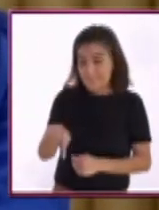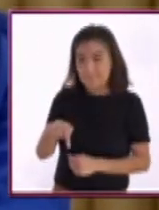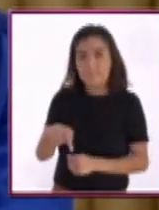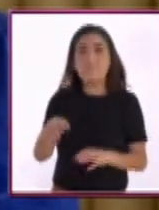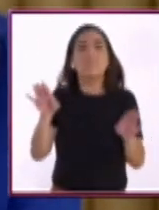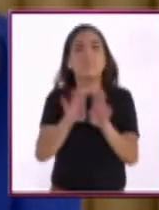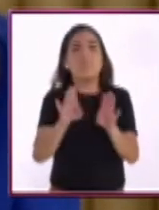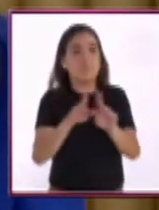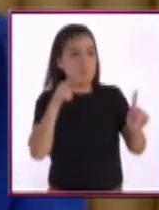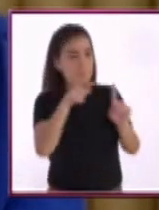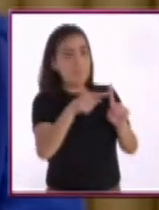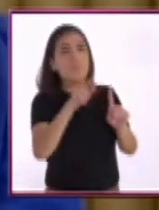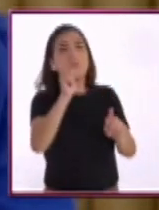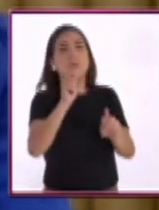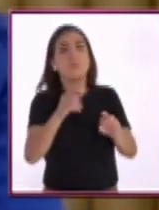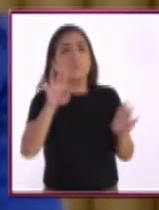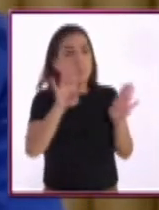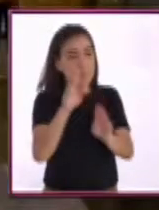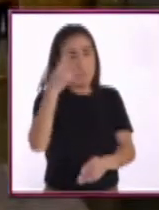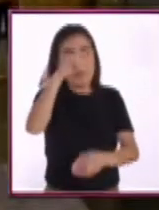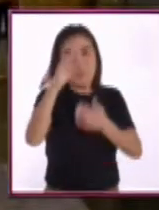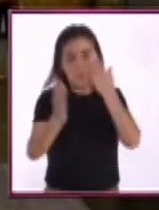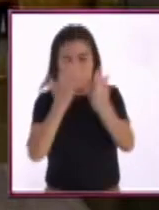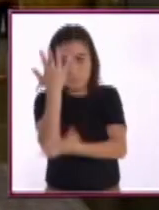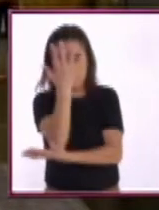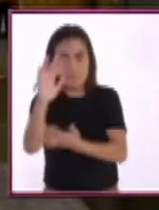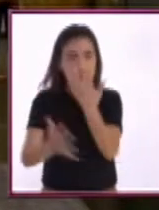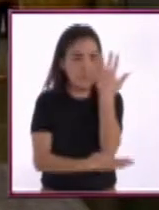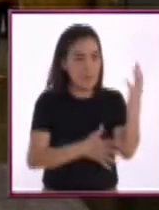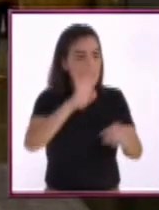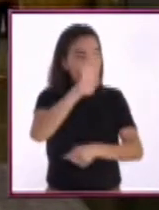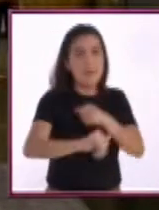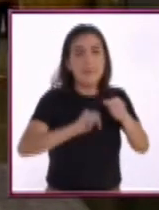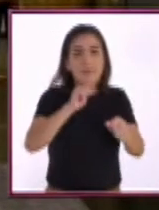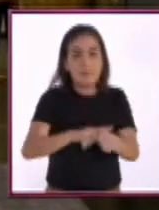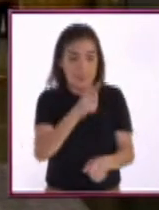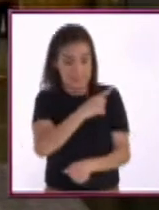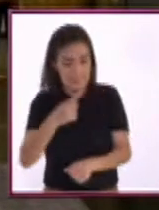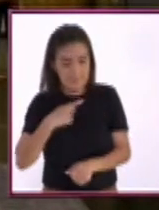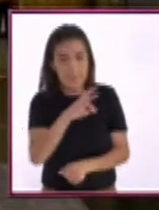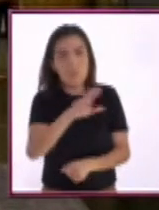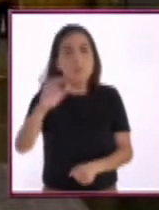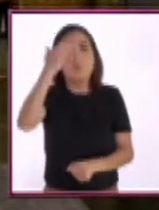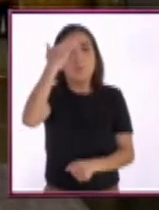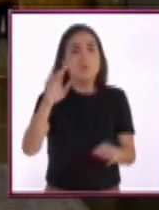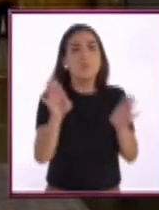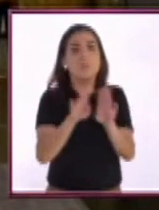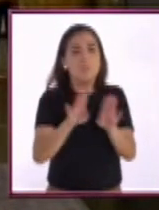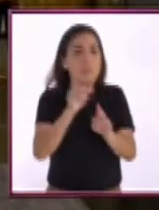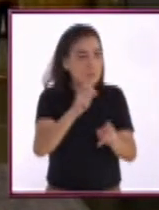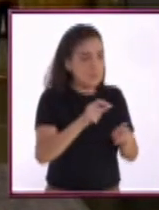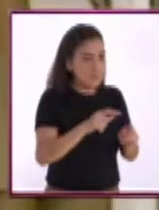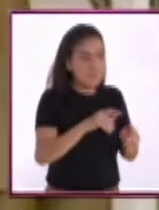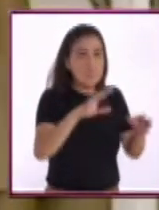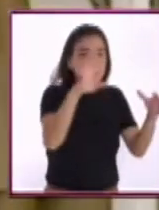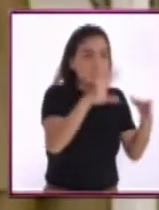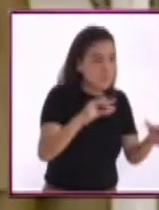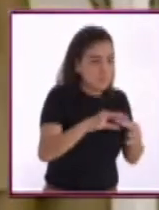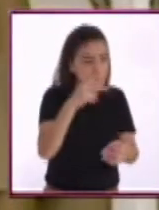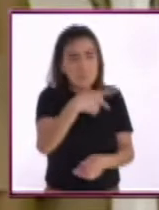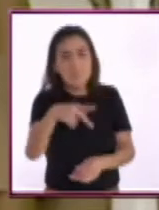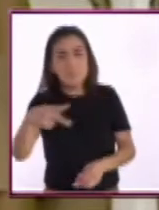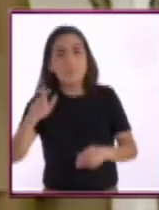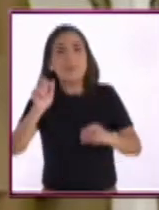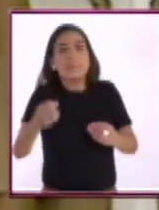sí sea de perfil biocultural. Nos tenemos que reconocer como que somos la humanidad, parte de la